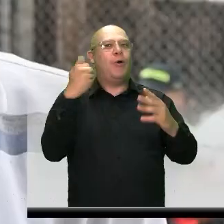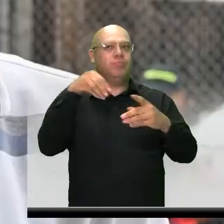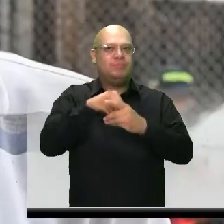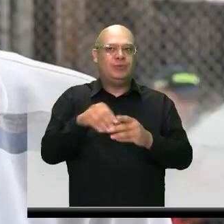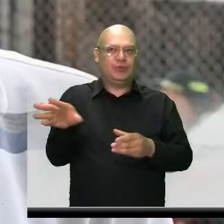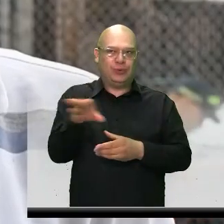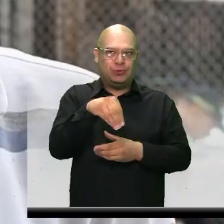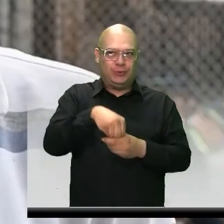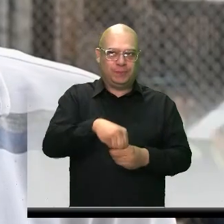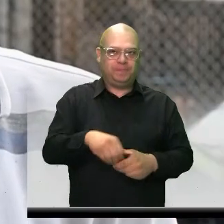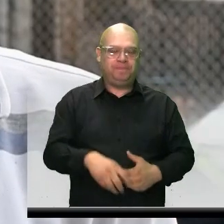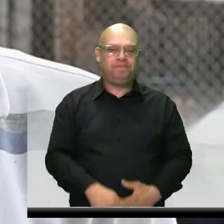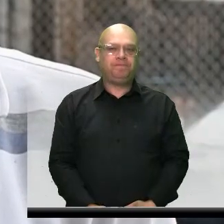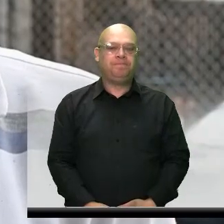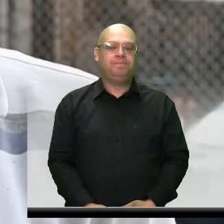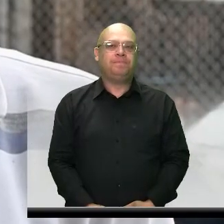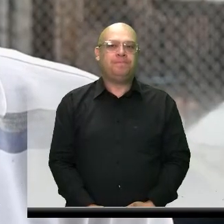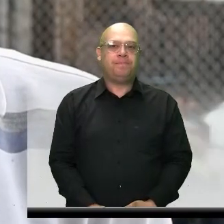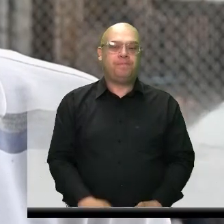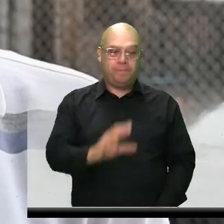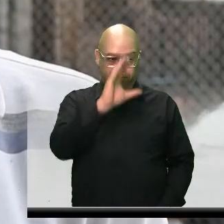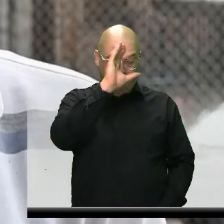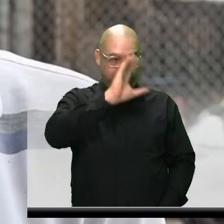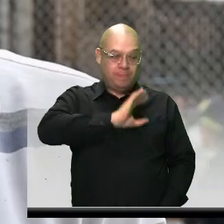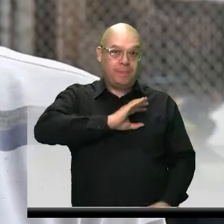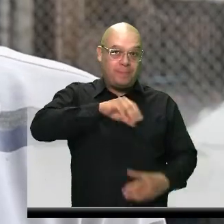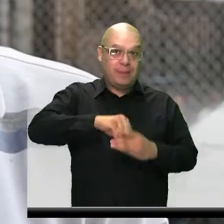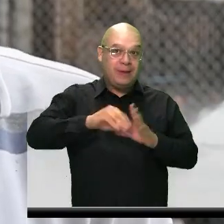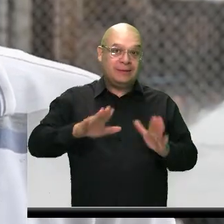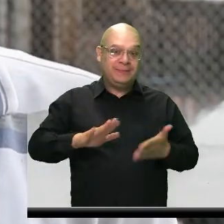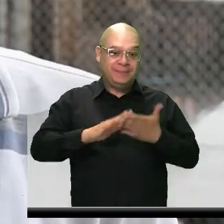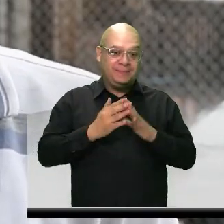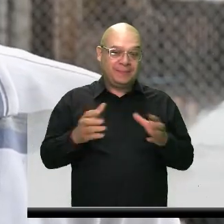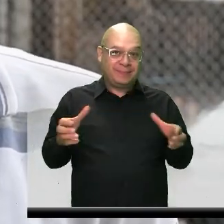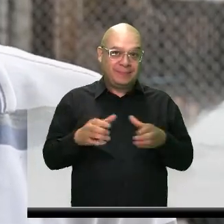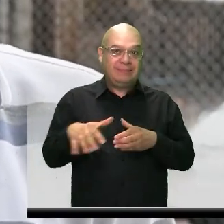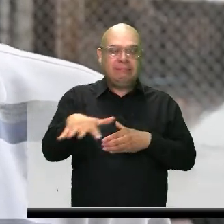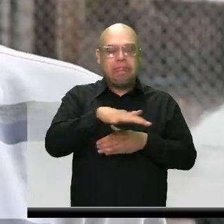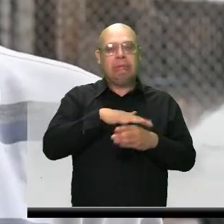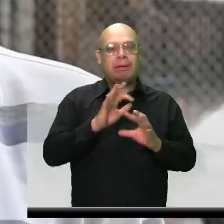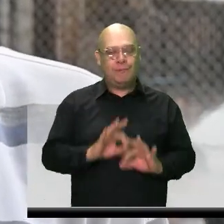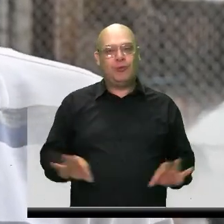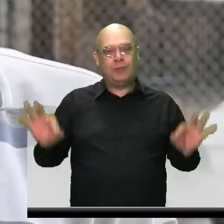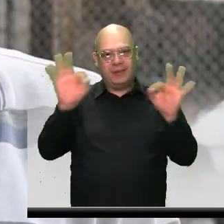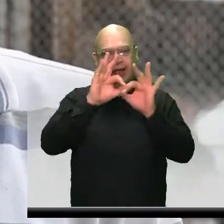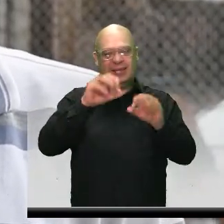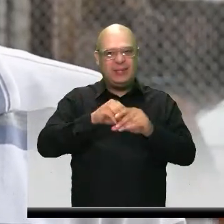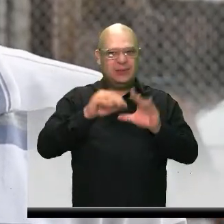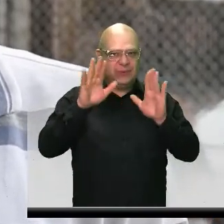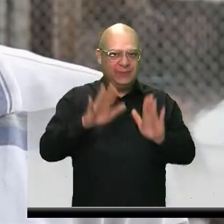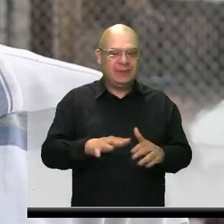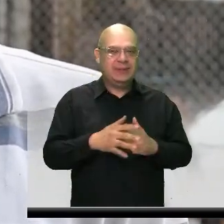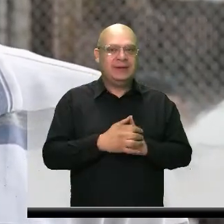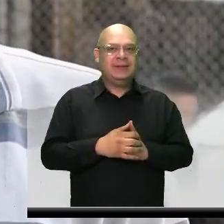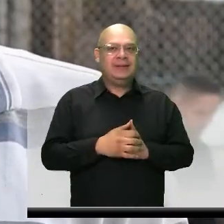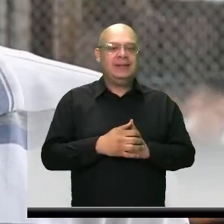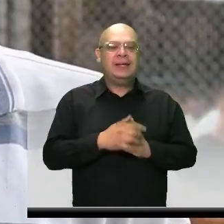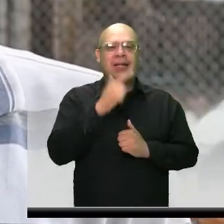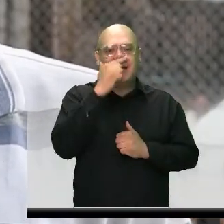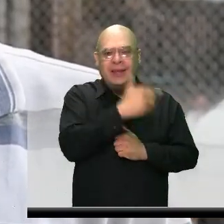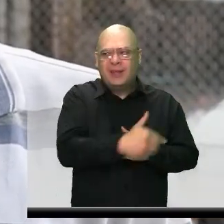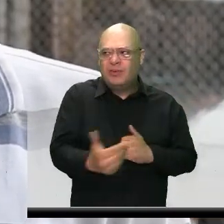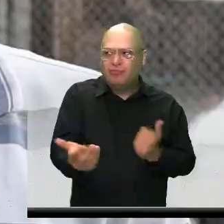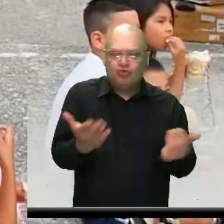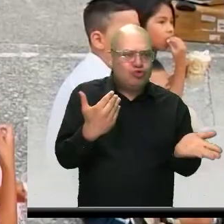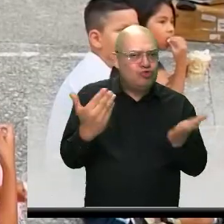La policía comunitaria es tan importante para estos eventos, porque es donde atraen a todos los niños y